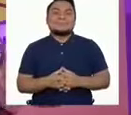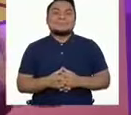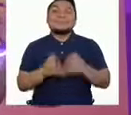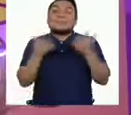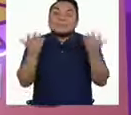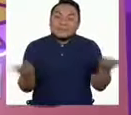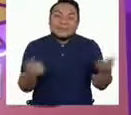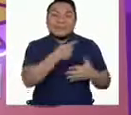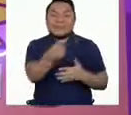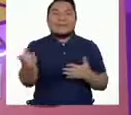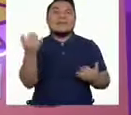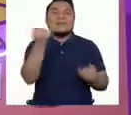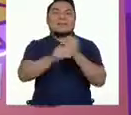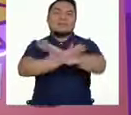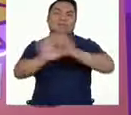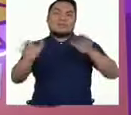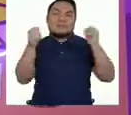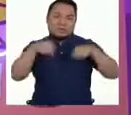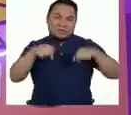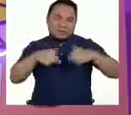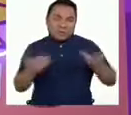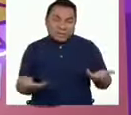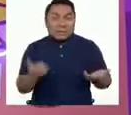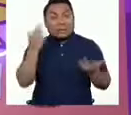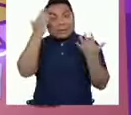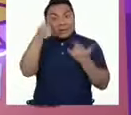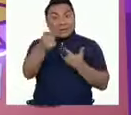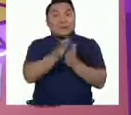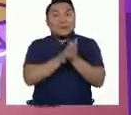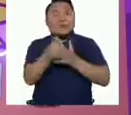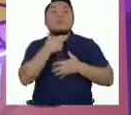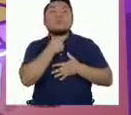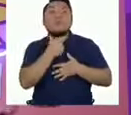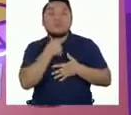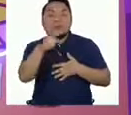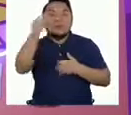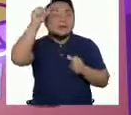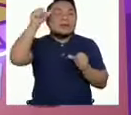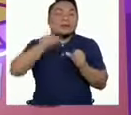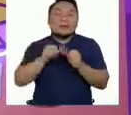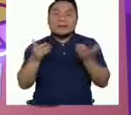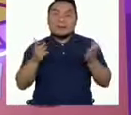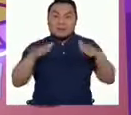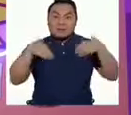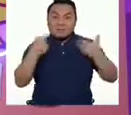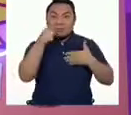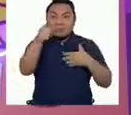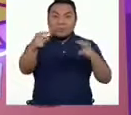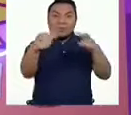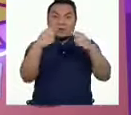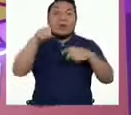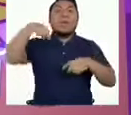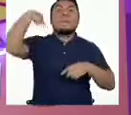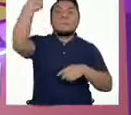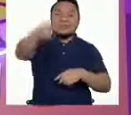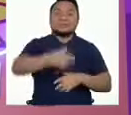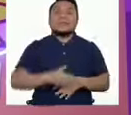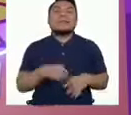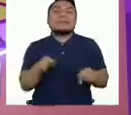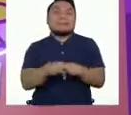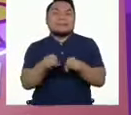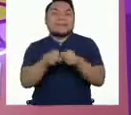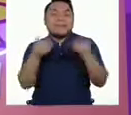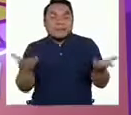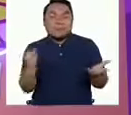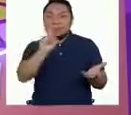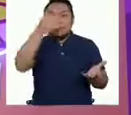Bueno, chicas, esto ha sido todo por el video de hoy. Espero que les haya gustado. Y recuerden que pueden verme en un próximo programa. Y también